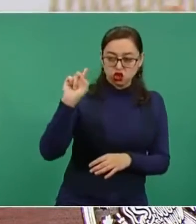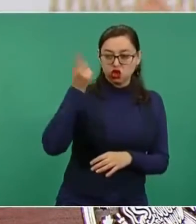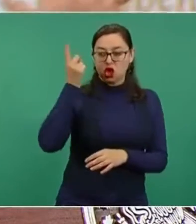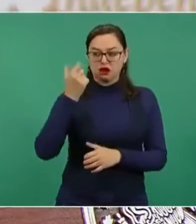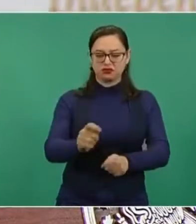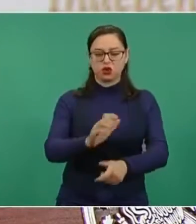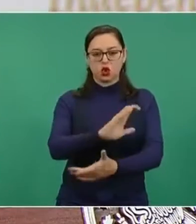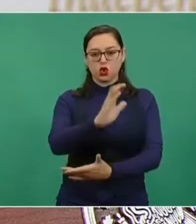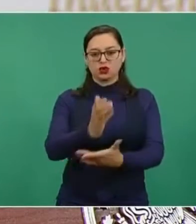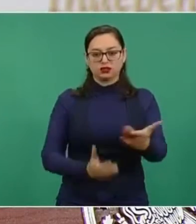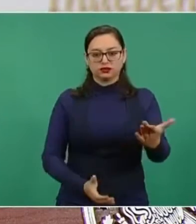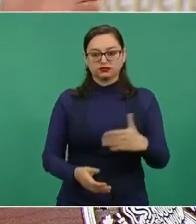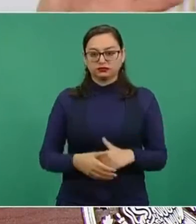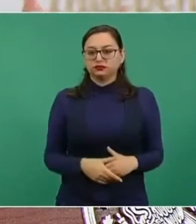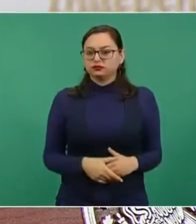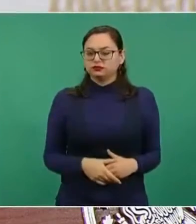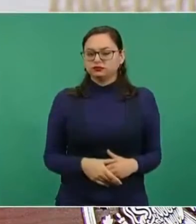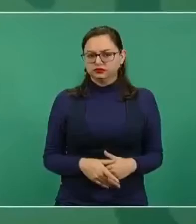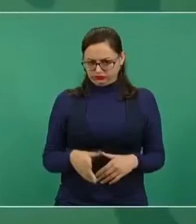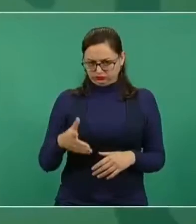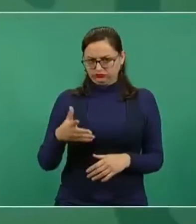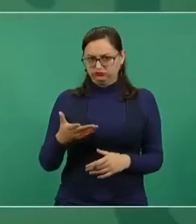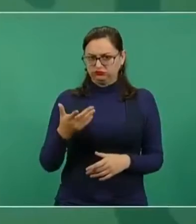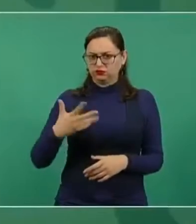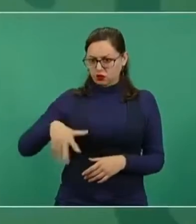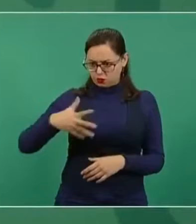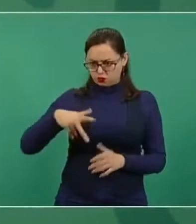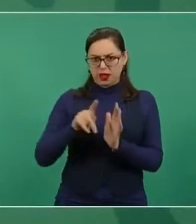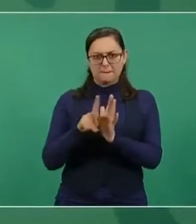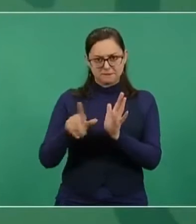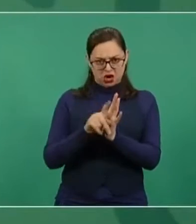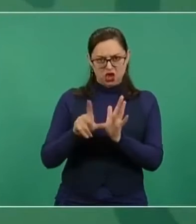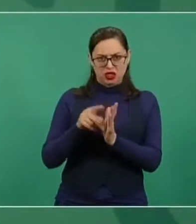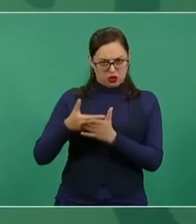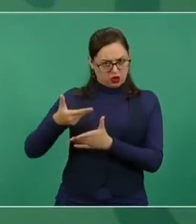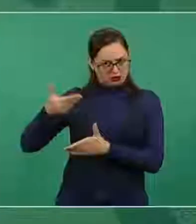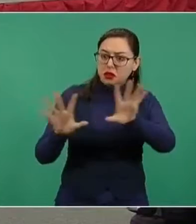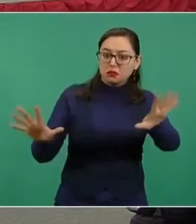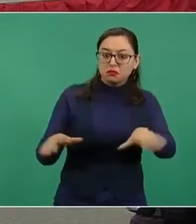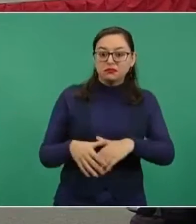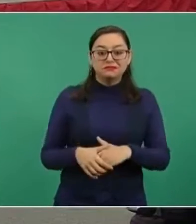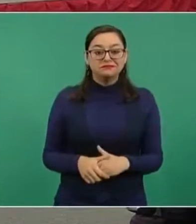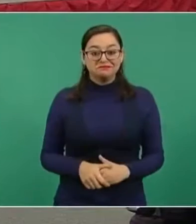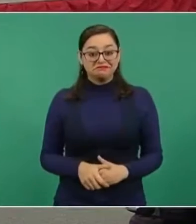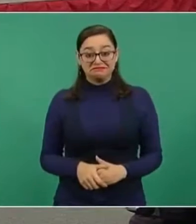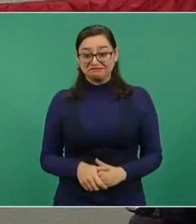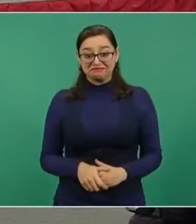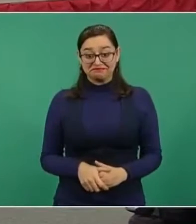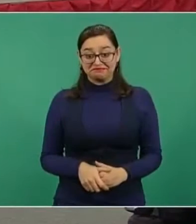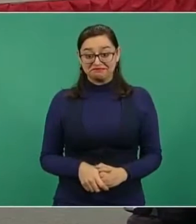directa. Y vean si en el Reforma apareció algo. Y lo mismo,